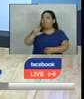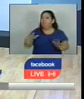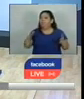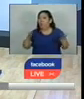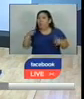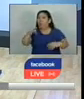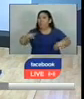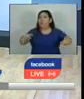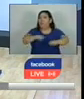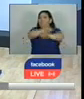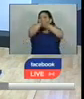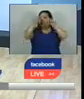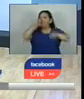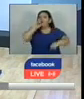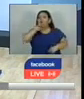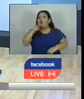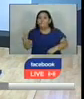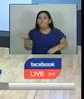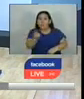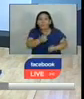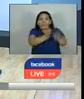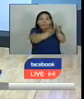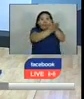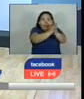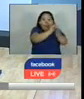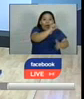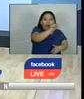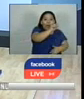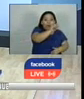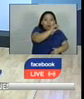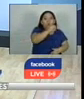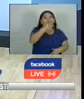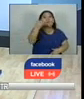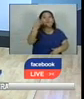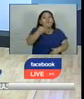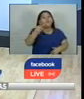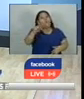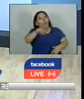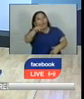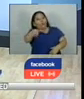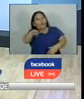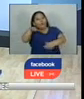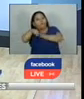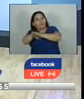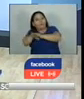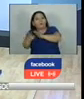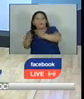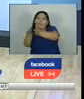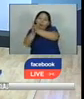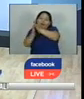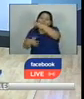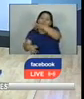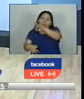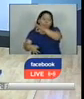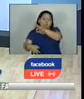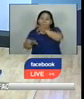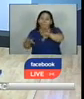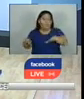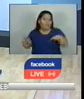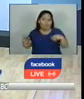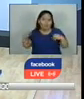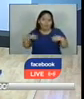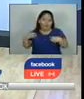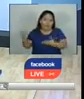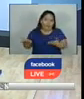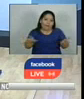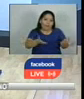mañana que es necesario que las personas que van a aplicar deben de haber ingresado primero a un tercer país seguro su solicitud caso contrario no van a